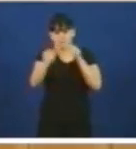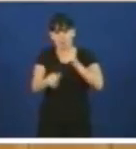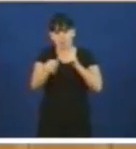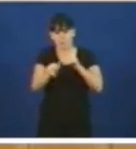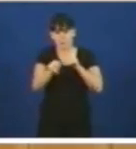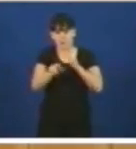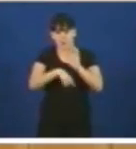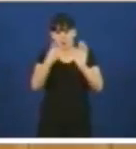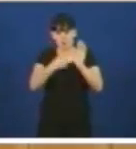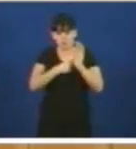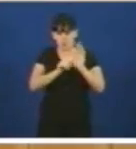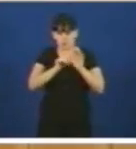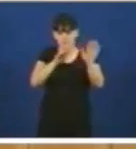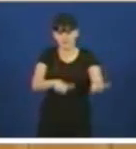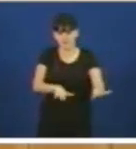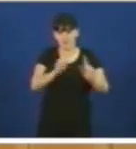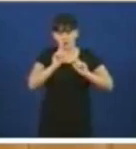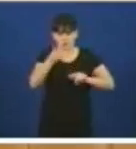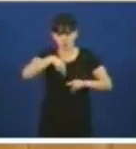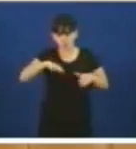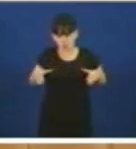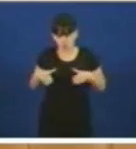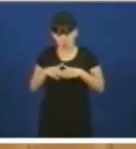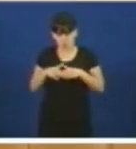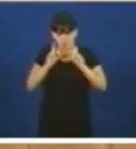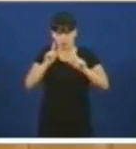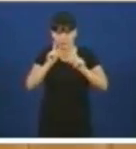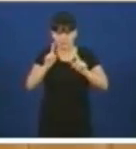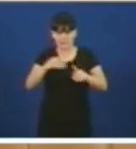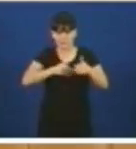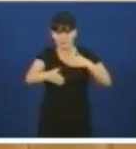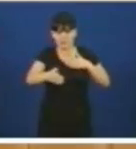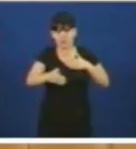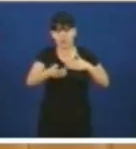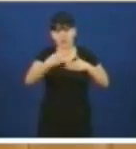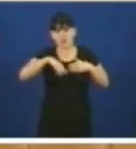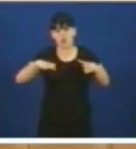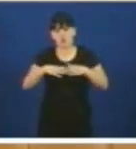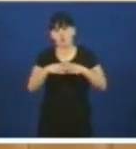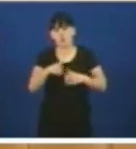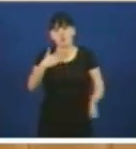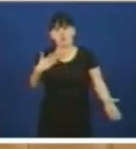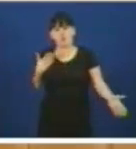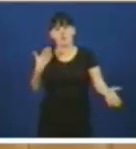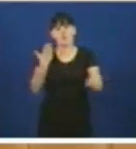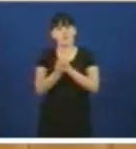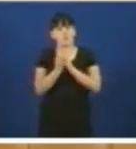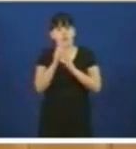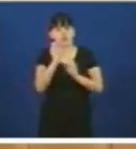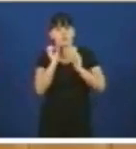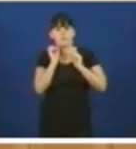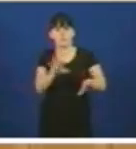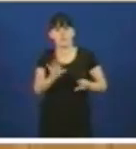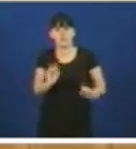se de aquí a lá non se aclaro de que vai solitar o cese formal do consellero a ver se